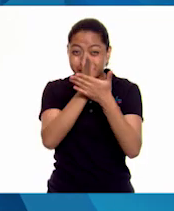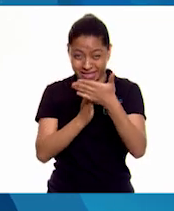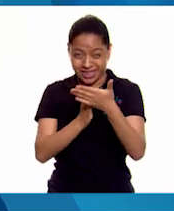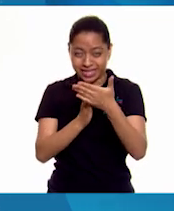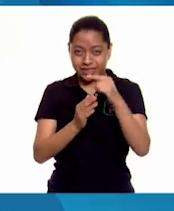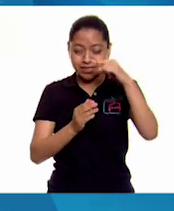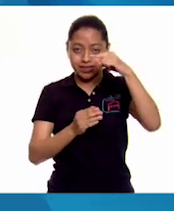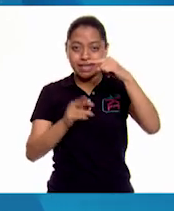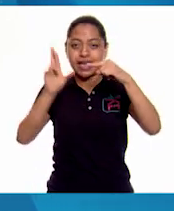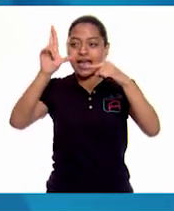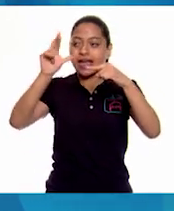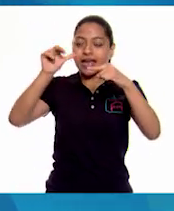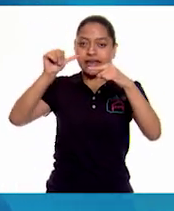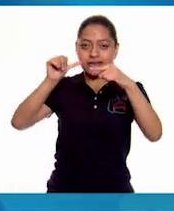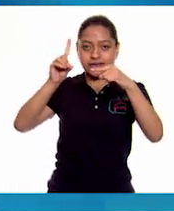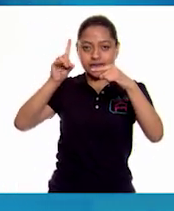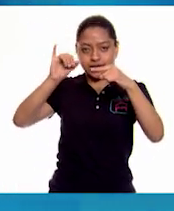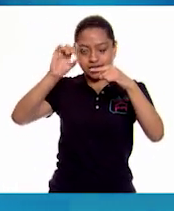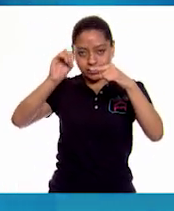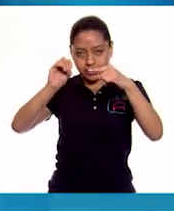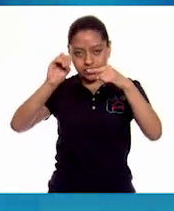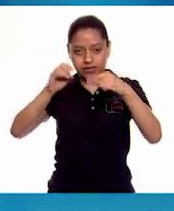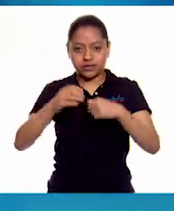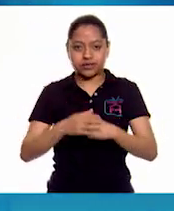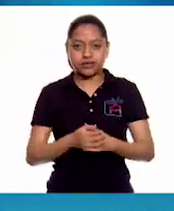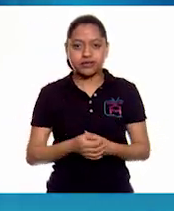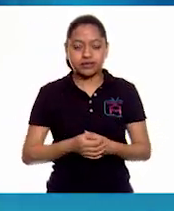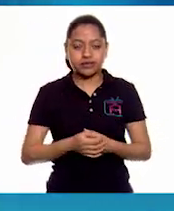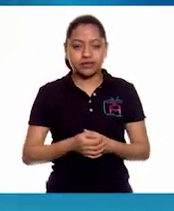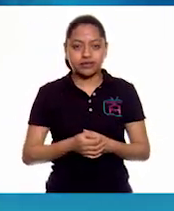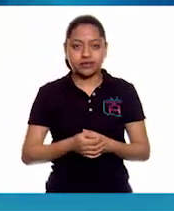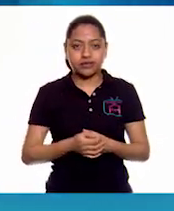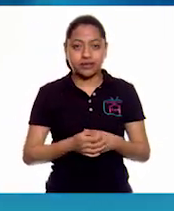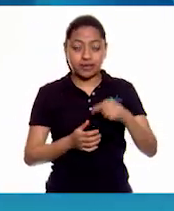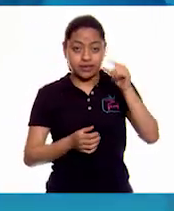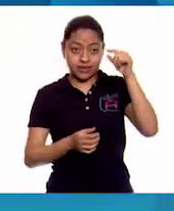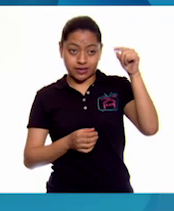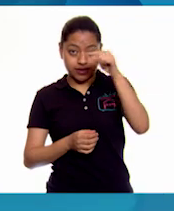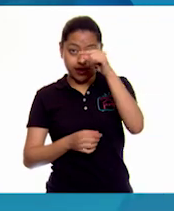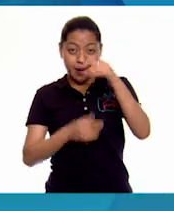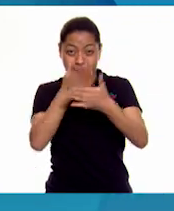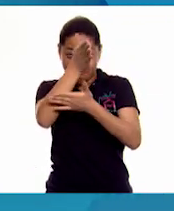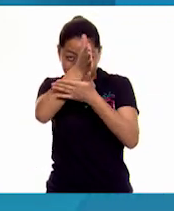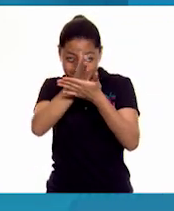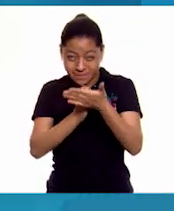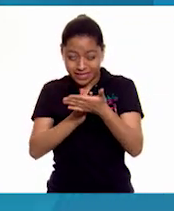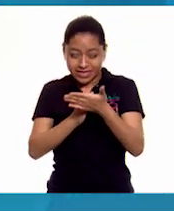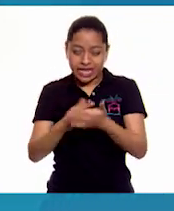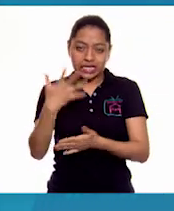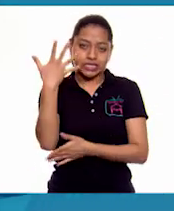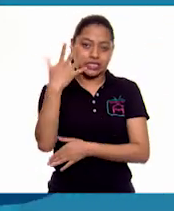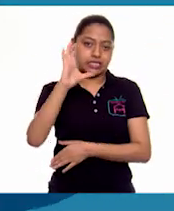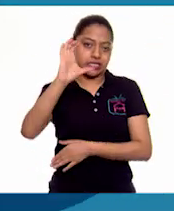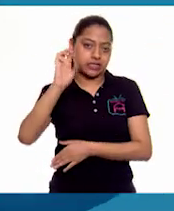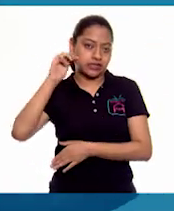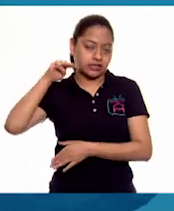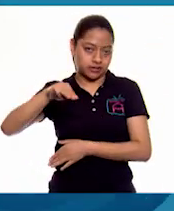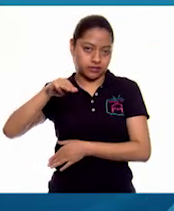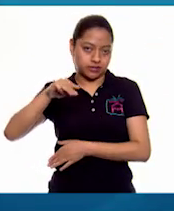y este círculo tiene un radio de aproximadamente 5 centímetros,